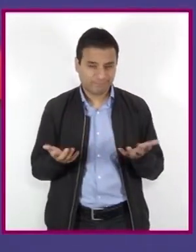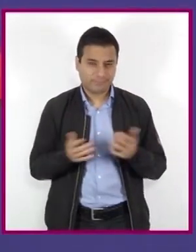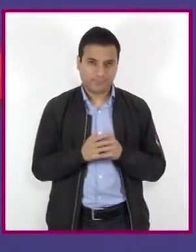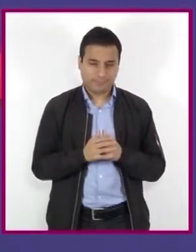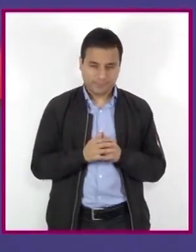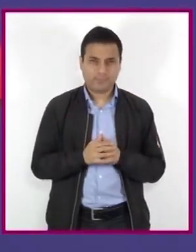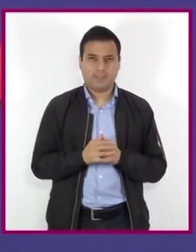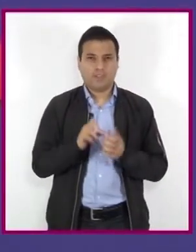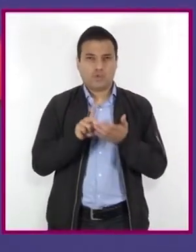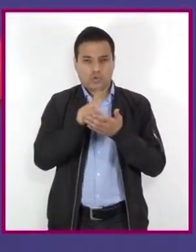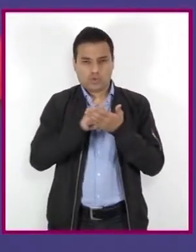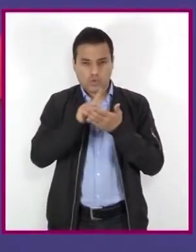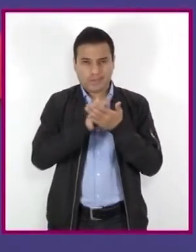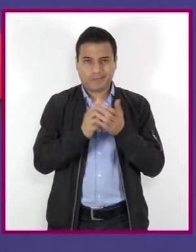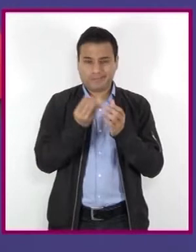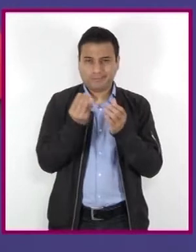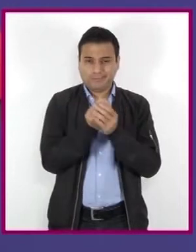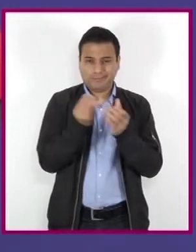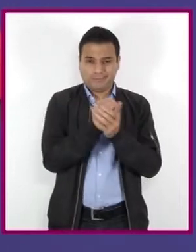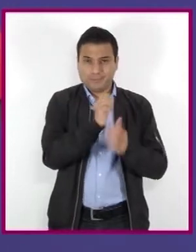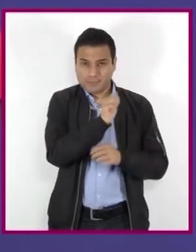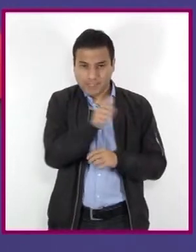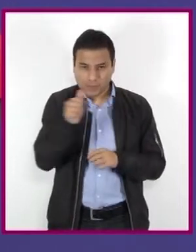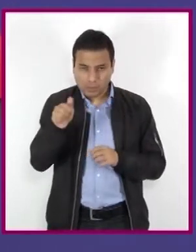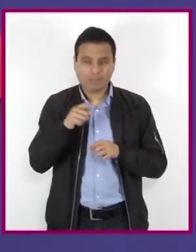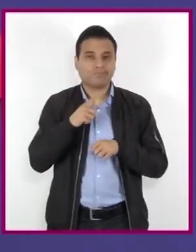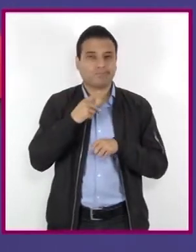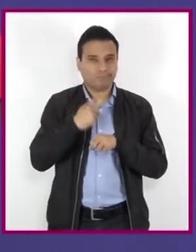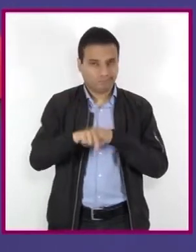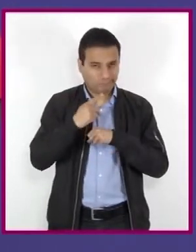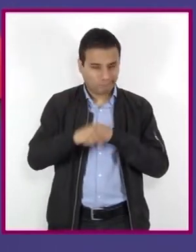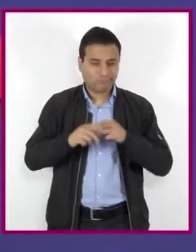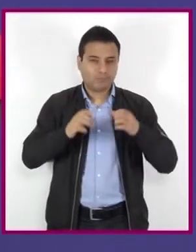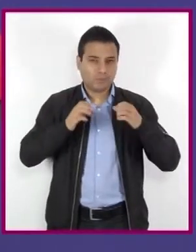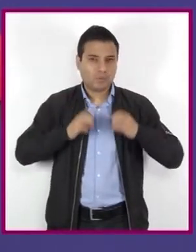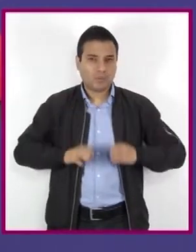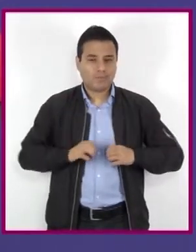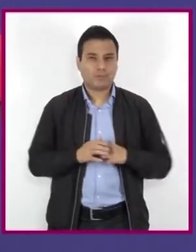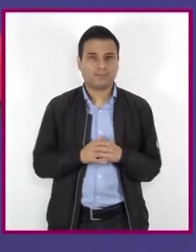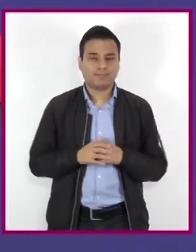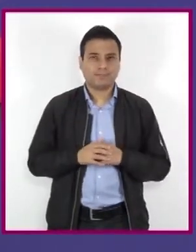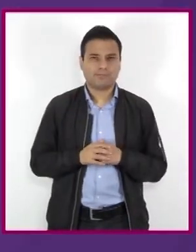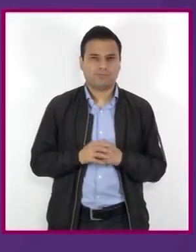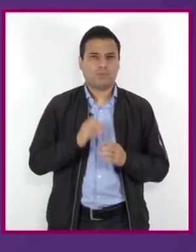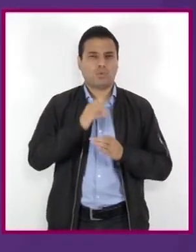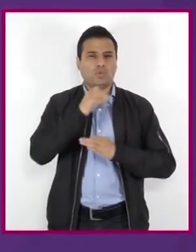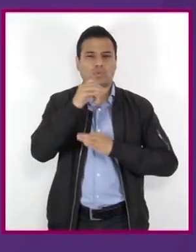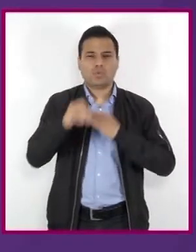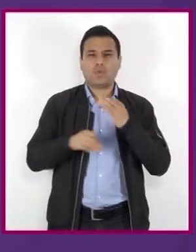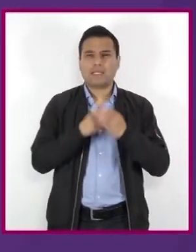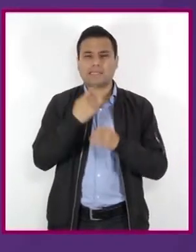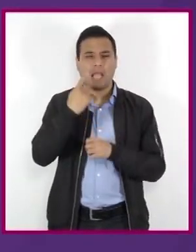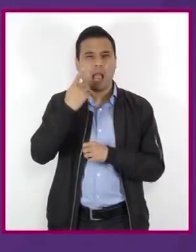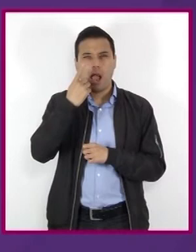una de estas sustancias tiene diversos efectos dañinos en nuestro organismo, pero tienen algo en común. Todas ellas intervienen y